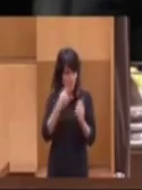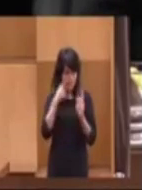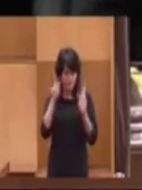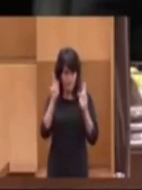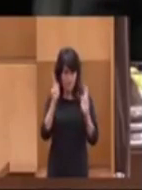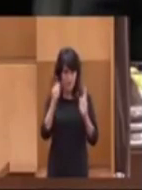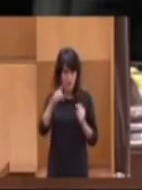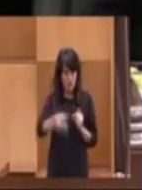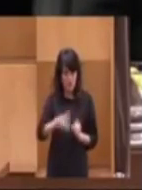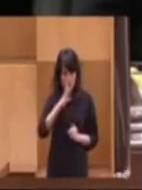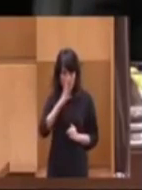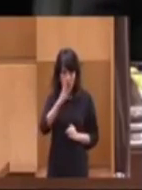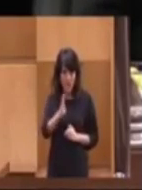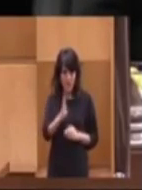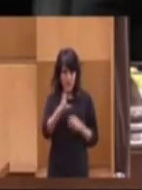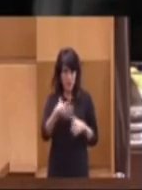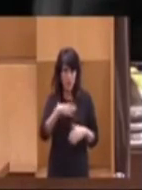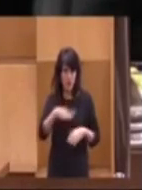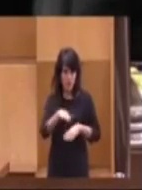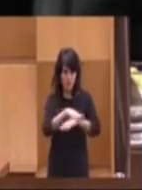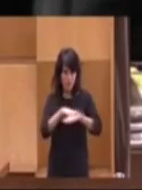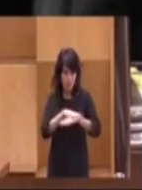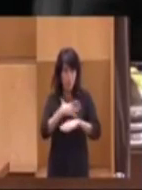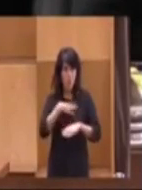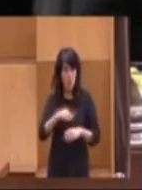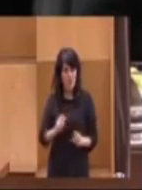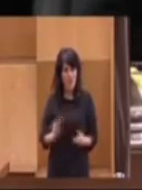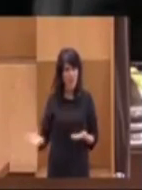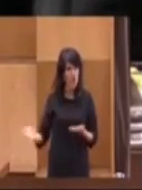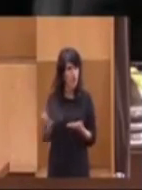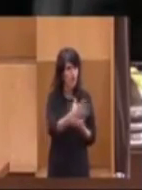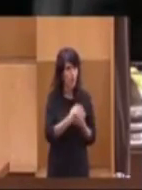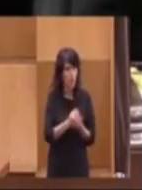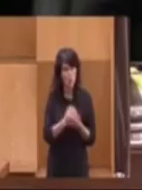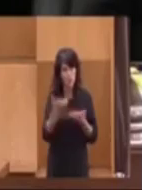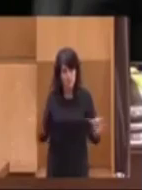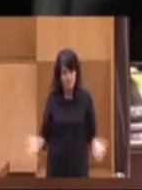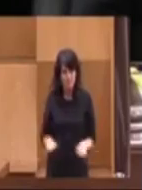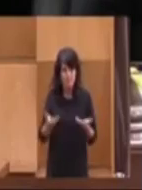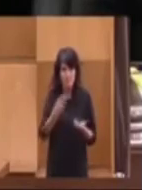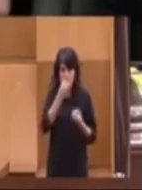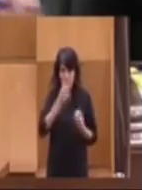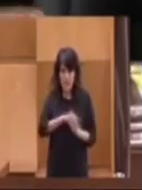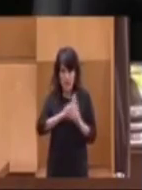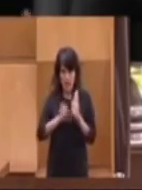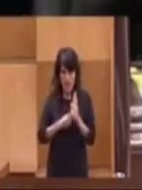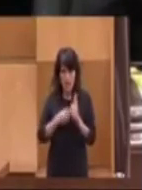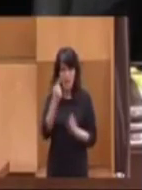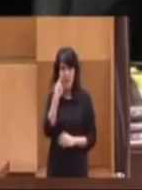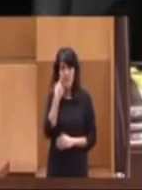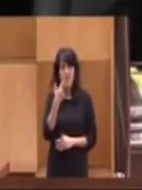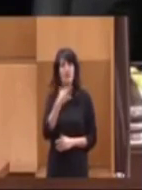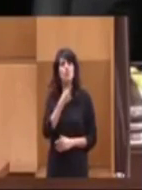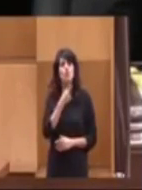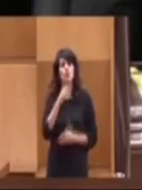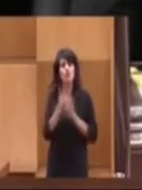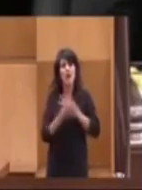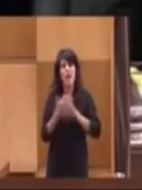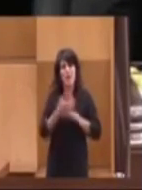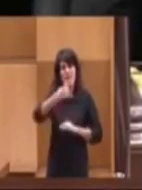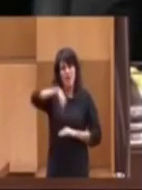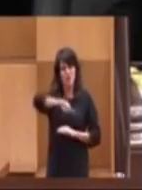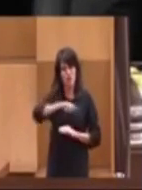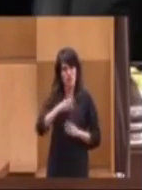en esta legislatura poderle dar entre todos un buen empujón a esa ley. Así que mire si nos gusta hablar a